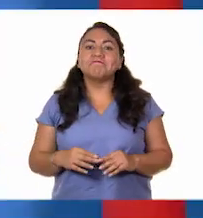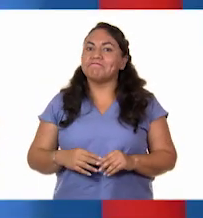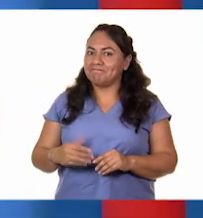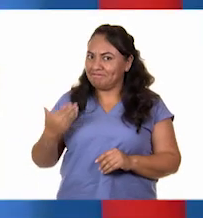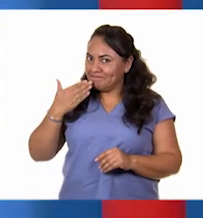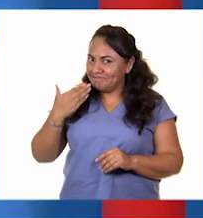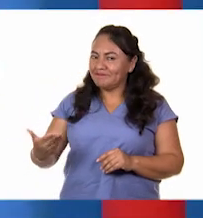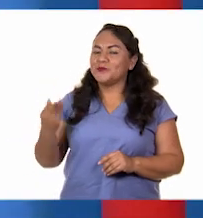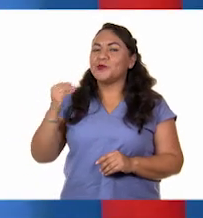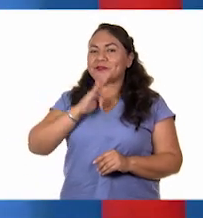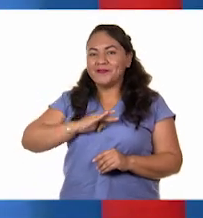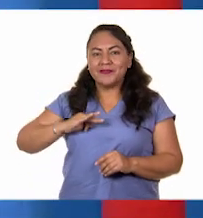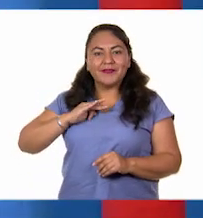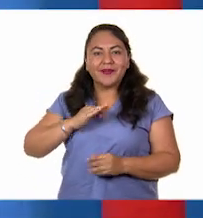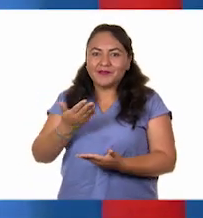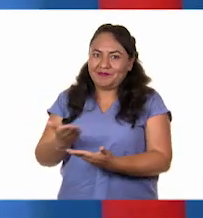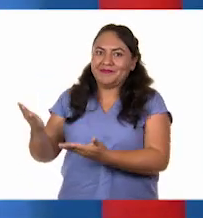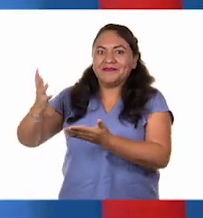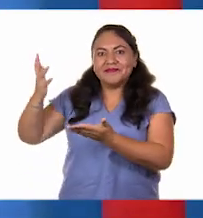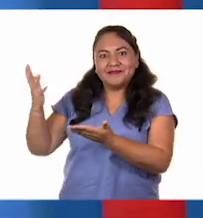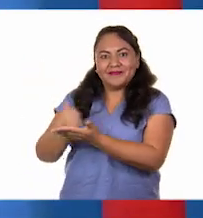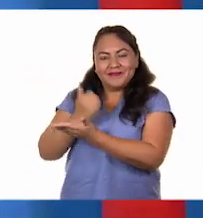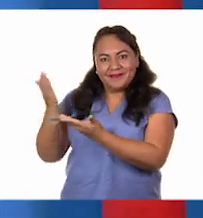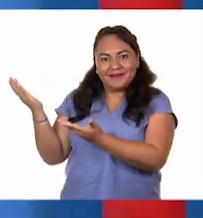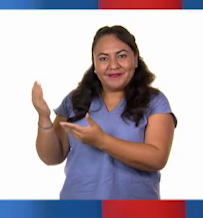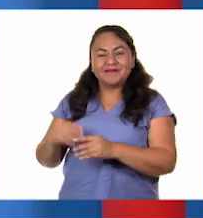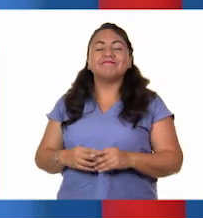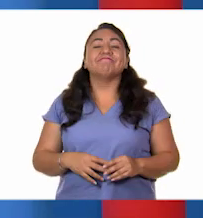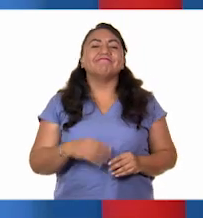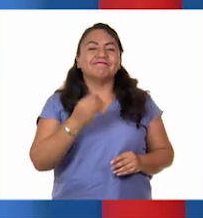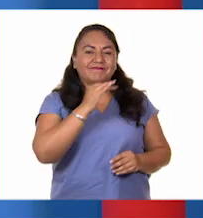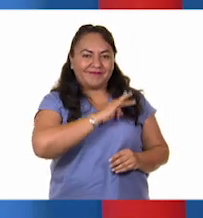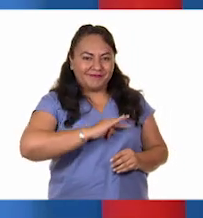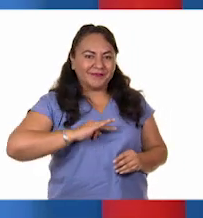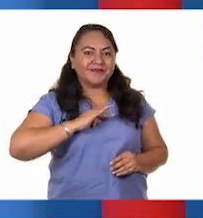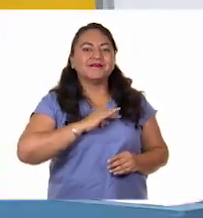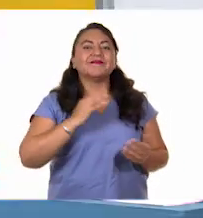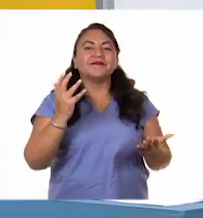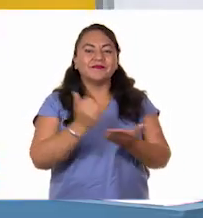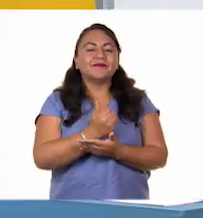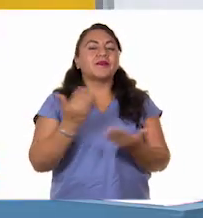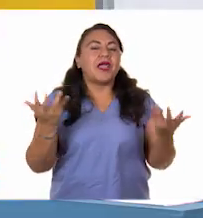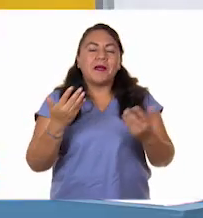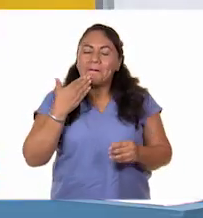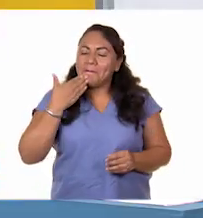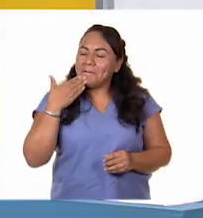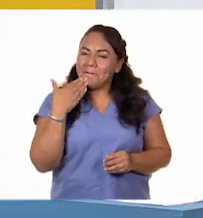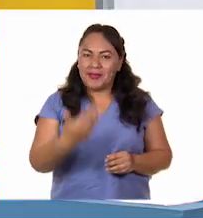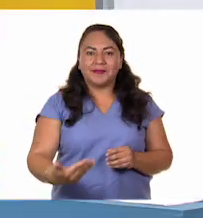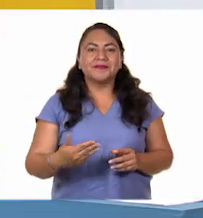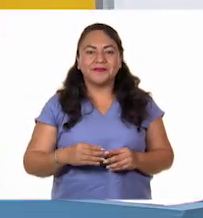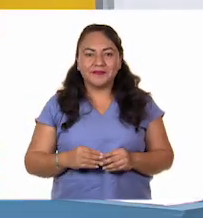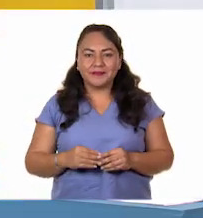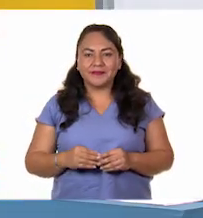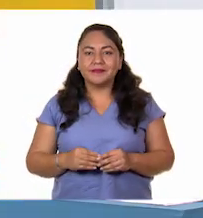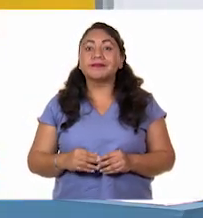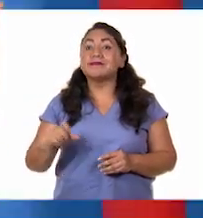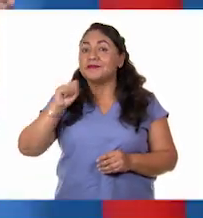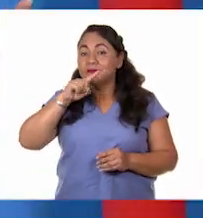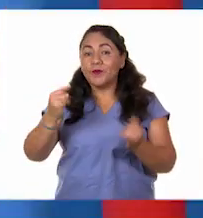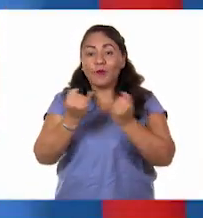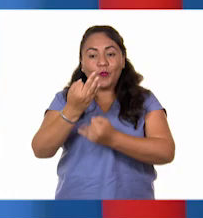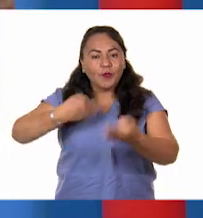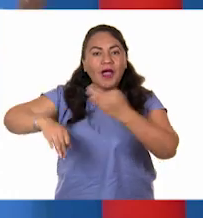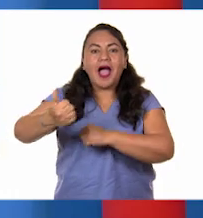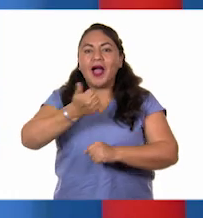bien y muchas felicidades a los ganadores, ¿no, maestro? Muchas felicidades a los ganadores. Lo hicieron perfectamente bien. Y también a todos